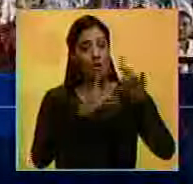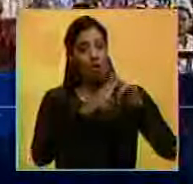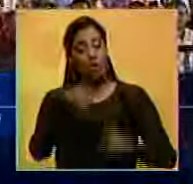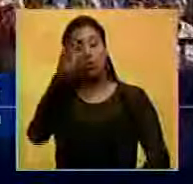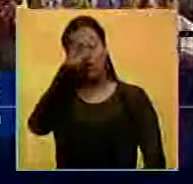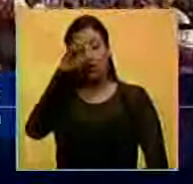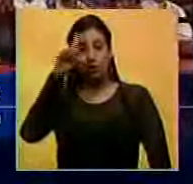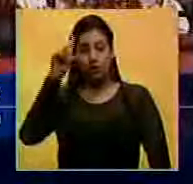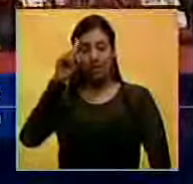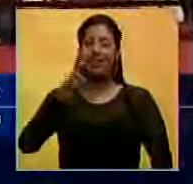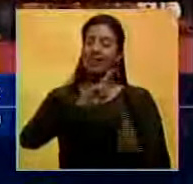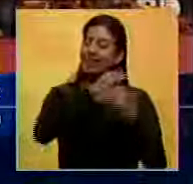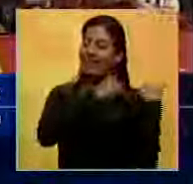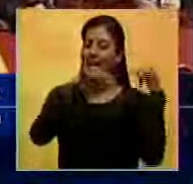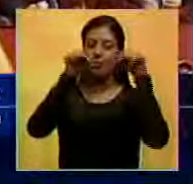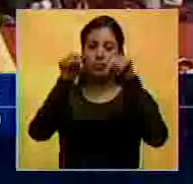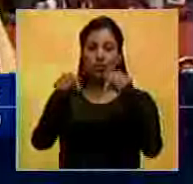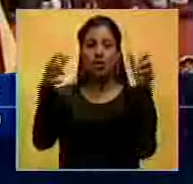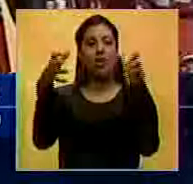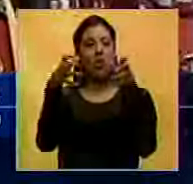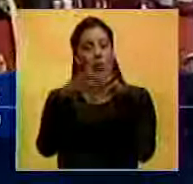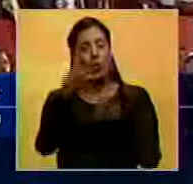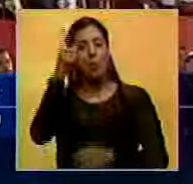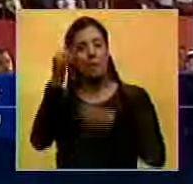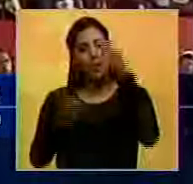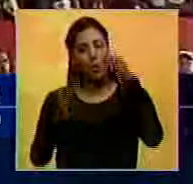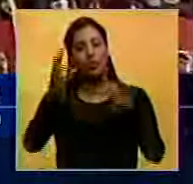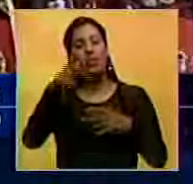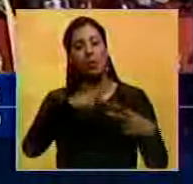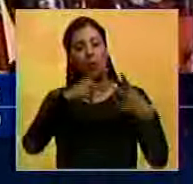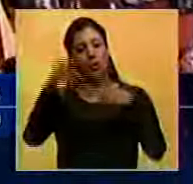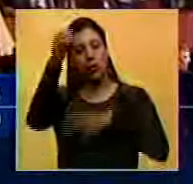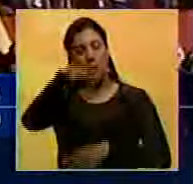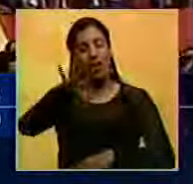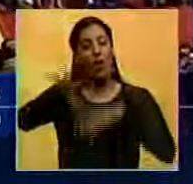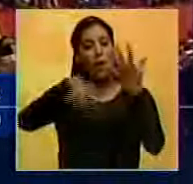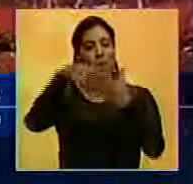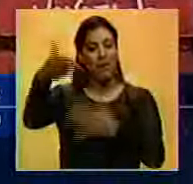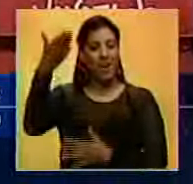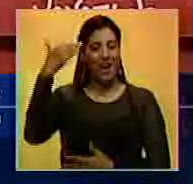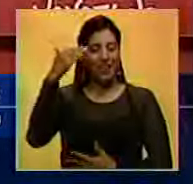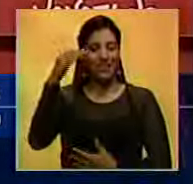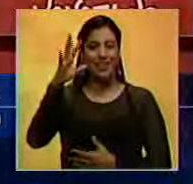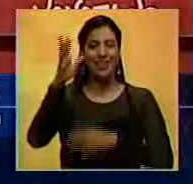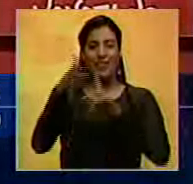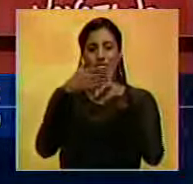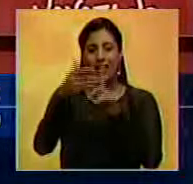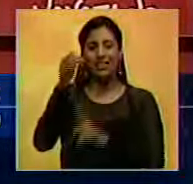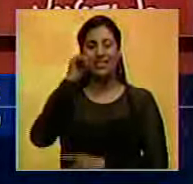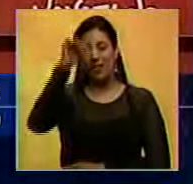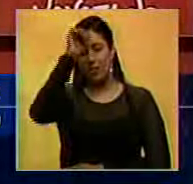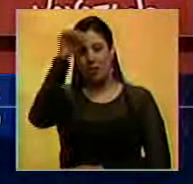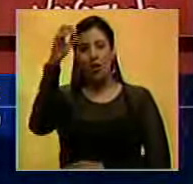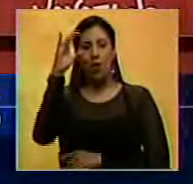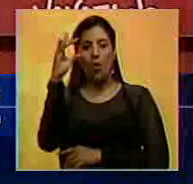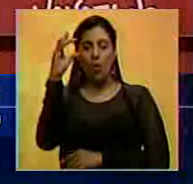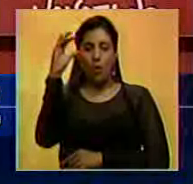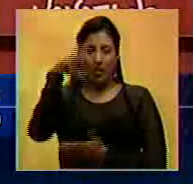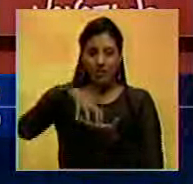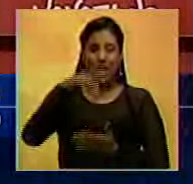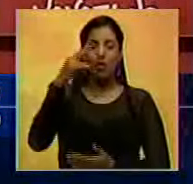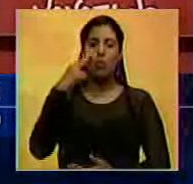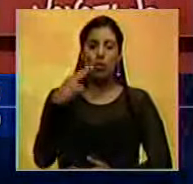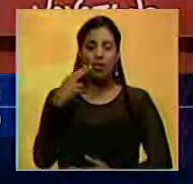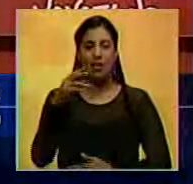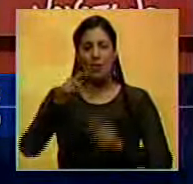Diosdado Cabello responsabilizó a los partidos Primero Justicia y Voluntad Popular por los hechos violentos ocurridos durante el fin de semana. ...popular destrozaron